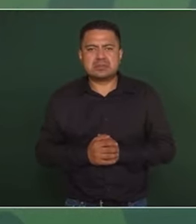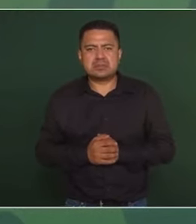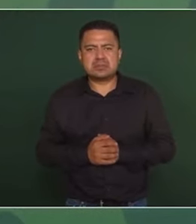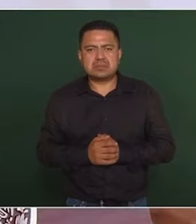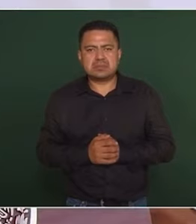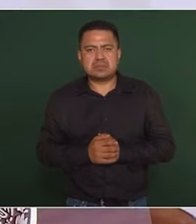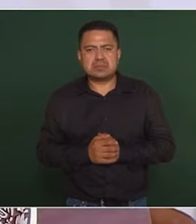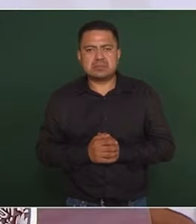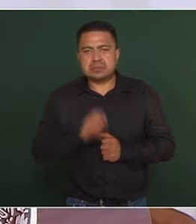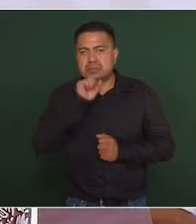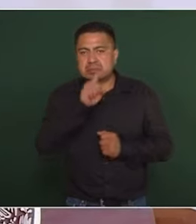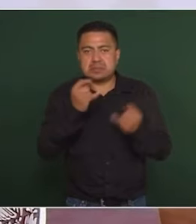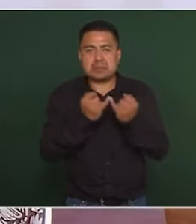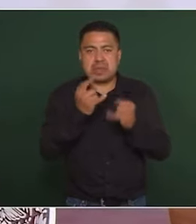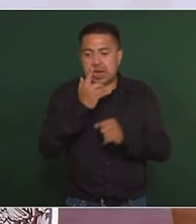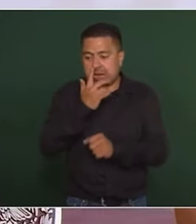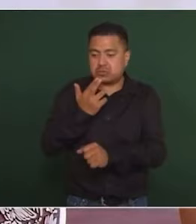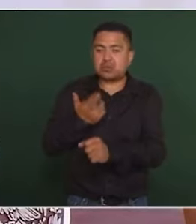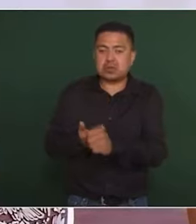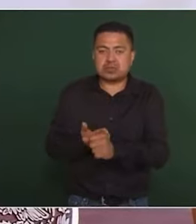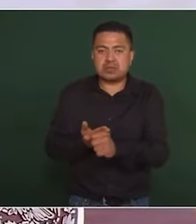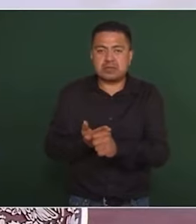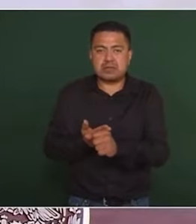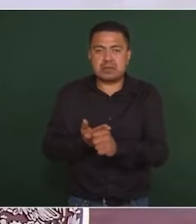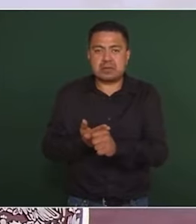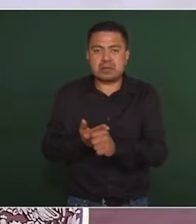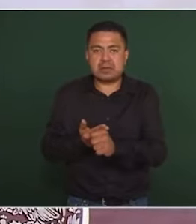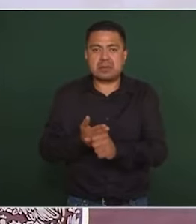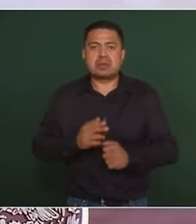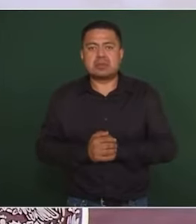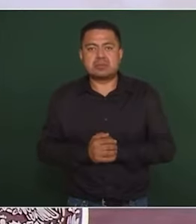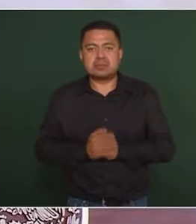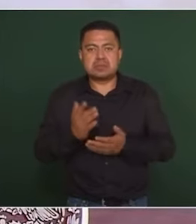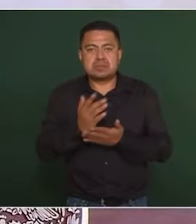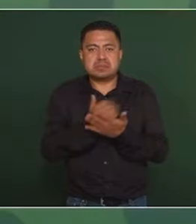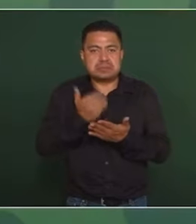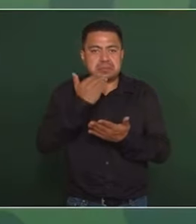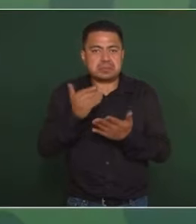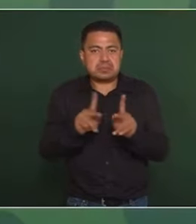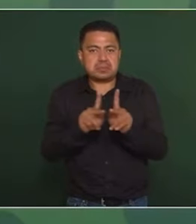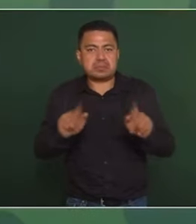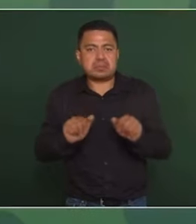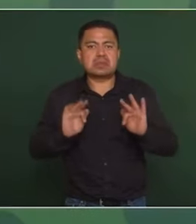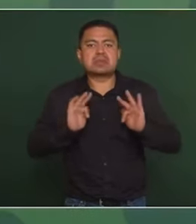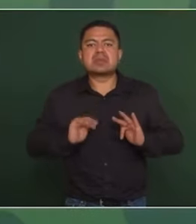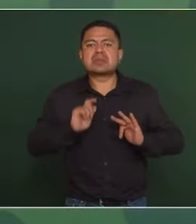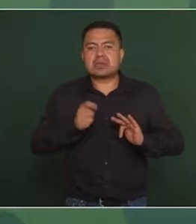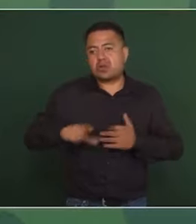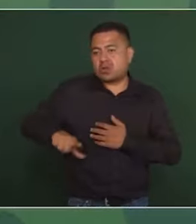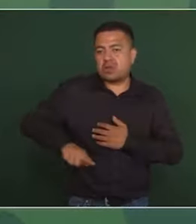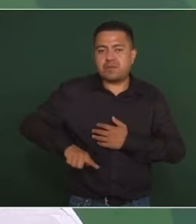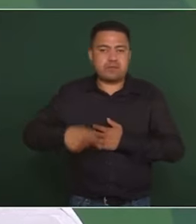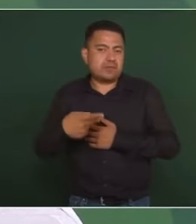Desde luego, la responsabilidad de garantizar la paz y la tranquilidad es del Estado.